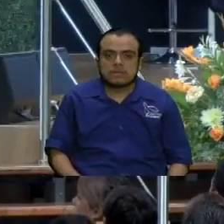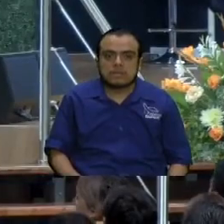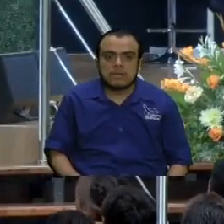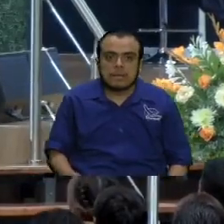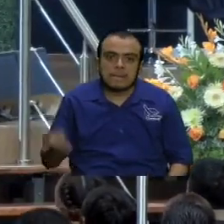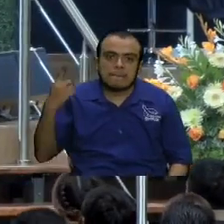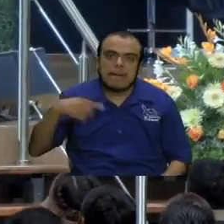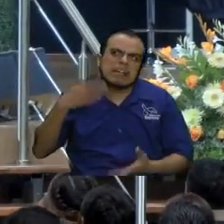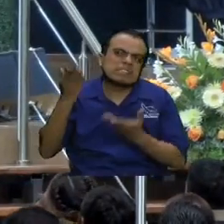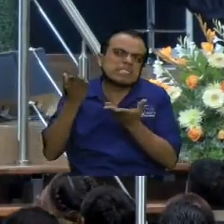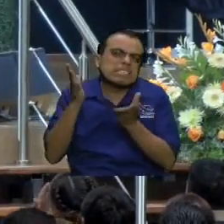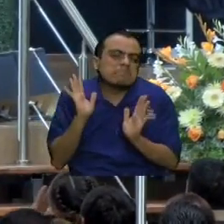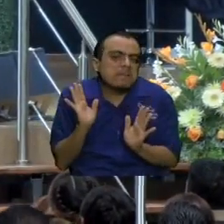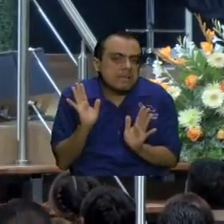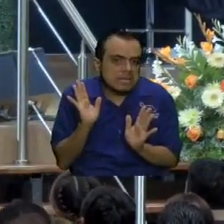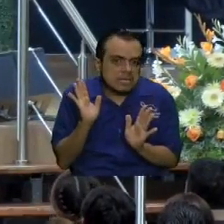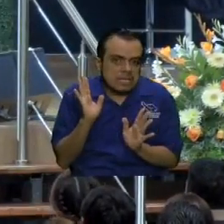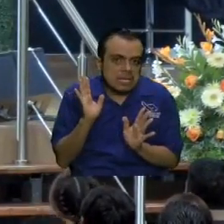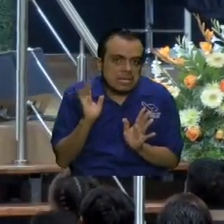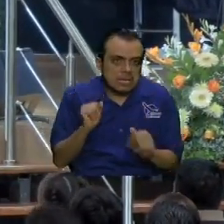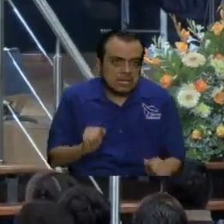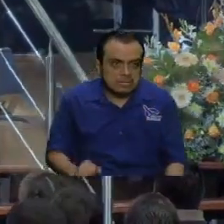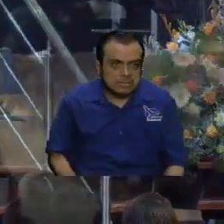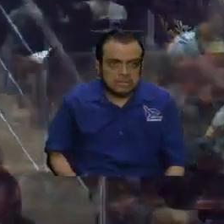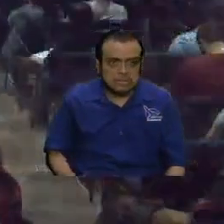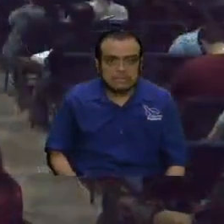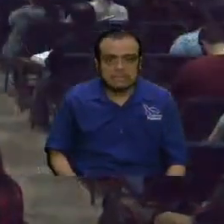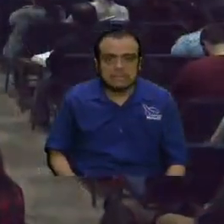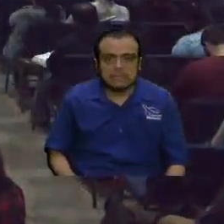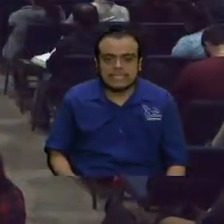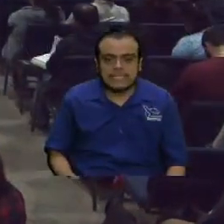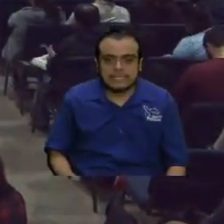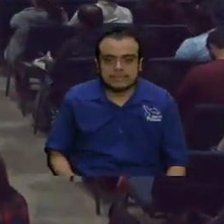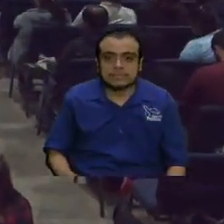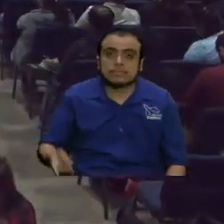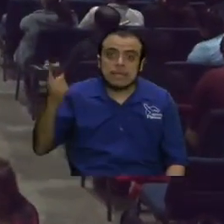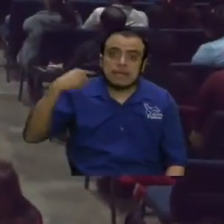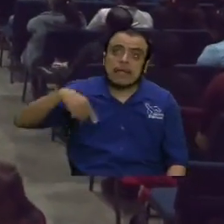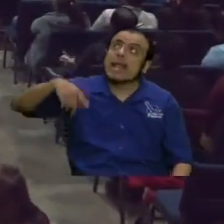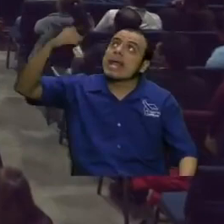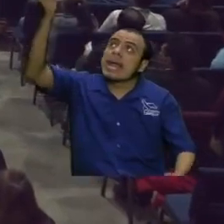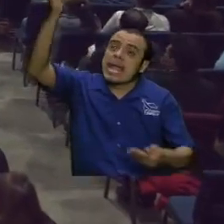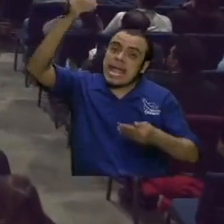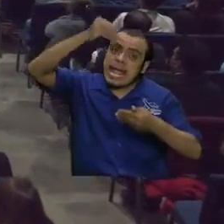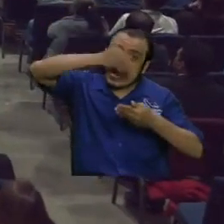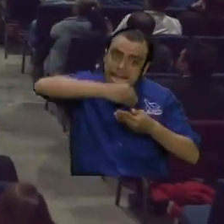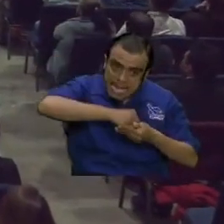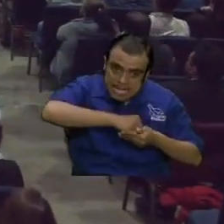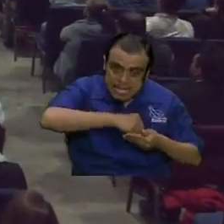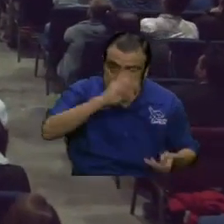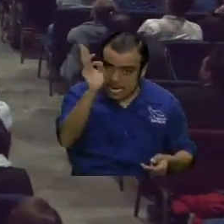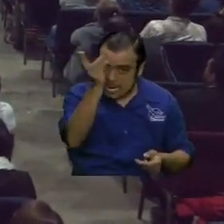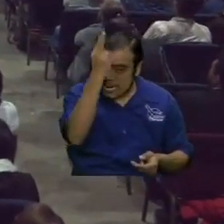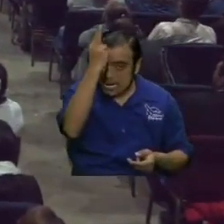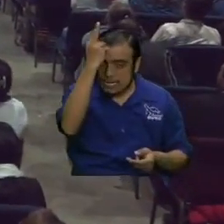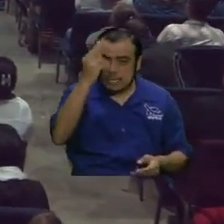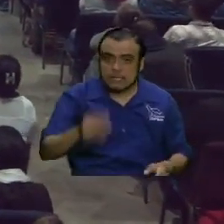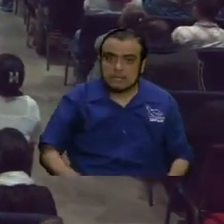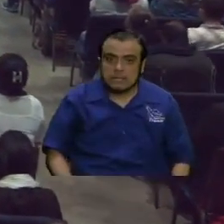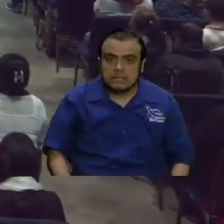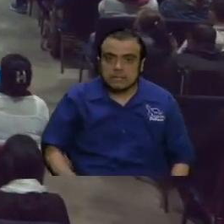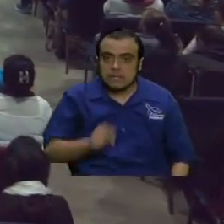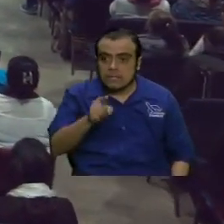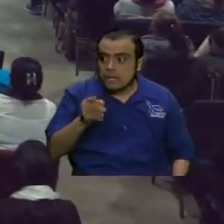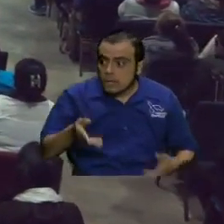¿para qué sirve esa puerta eterna? según el salmo para que entre el rey de gloria entonces es una puerta cuando usted llega a algún